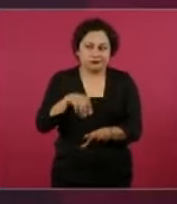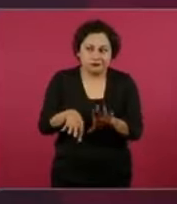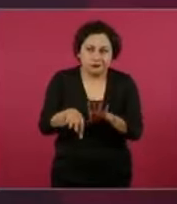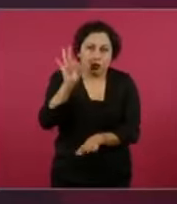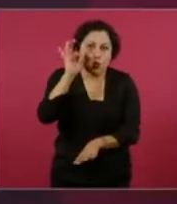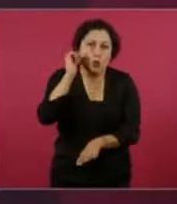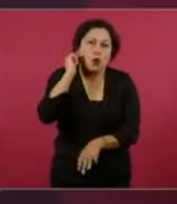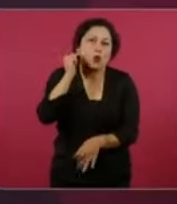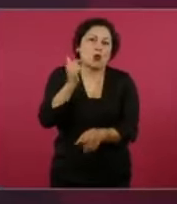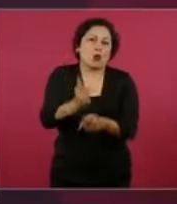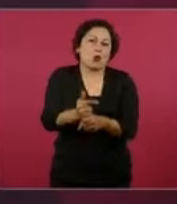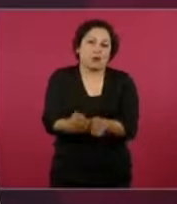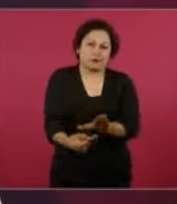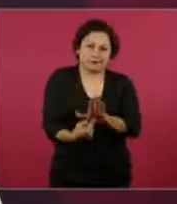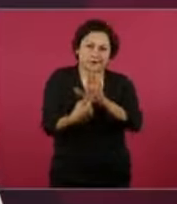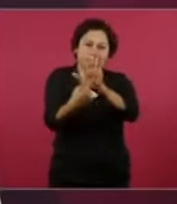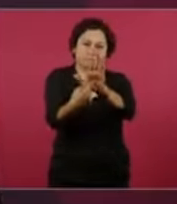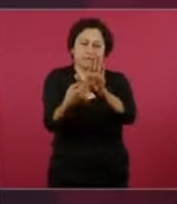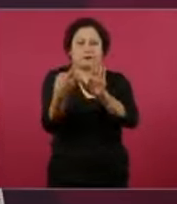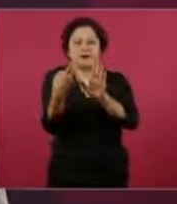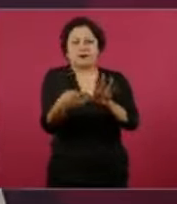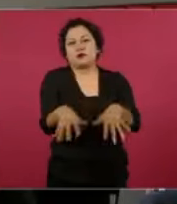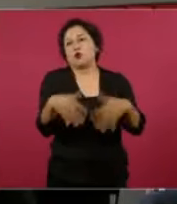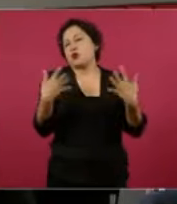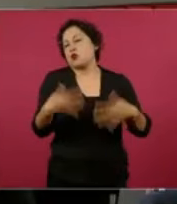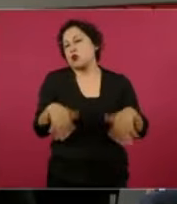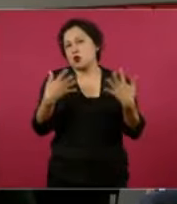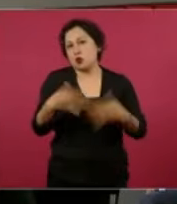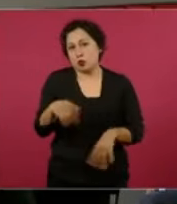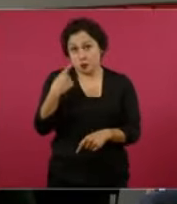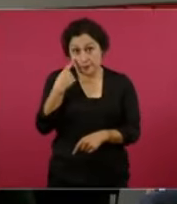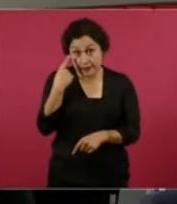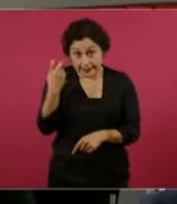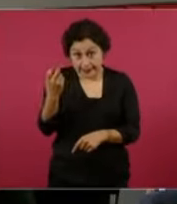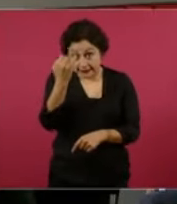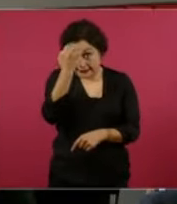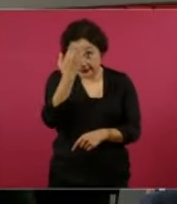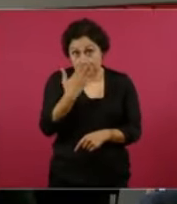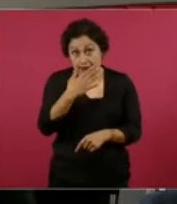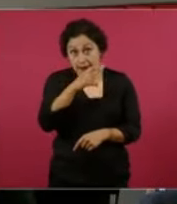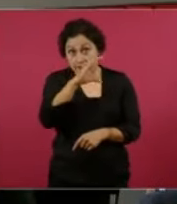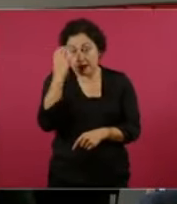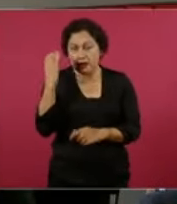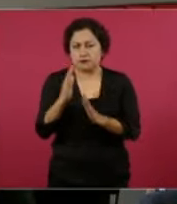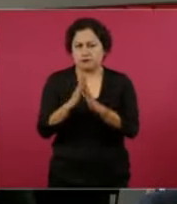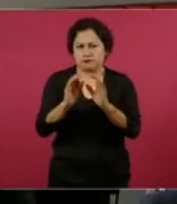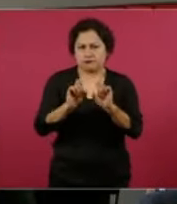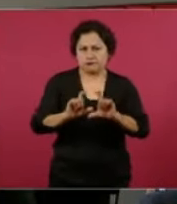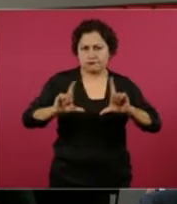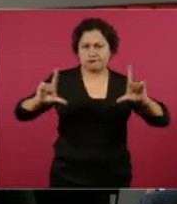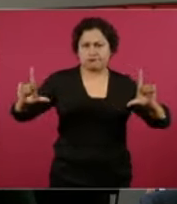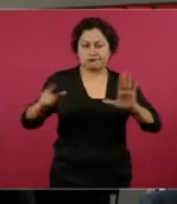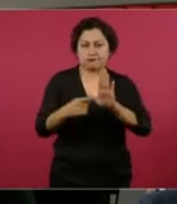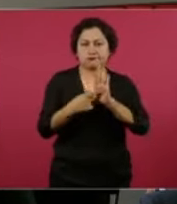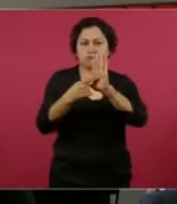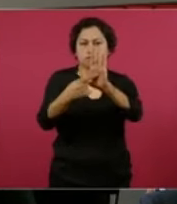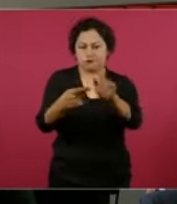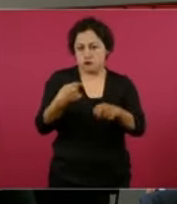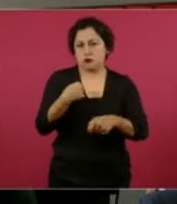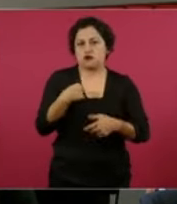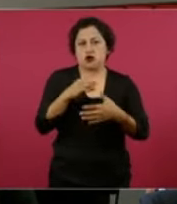les vamos a decir esta imagen que ven aquí en pantalla. Si le hacen zoom, por favor, mientras voy